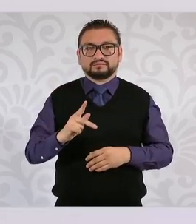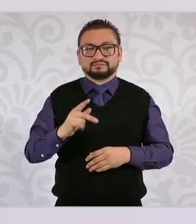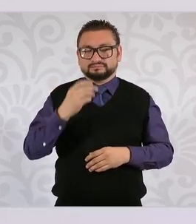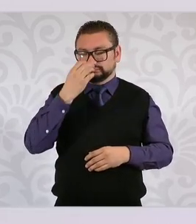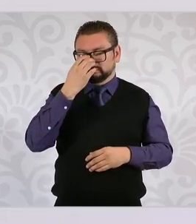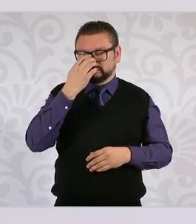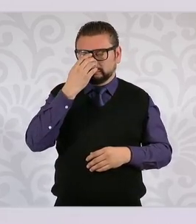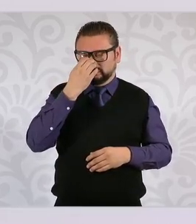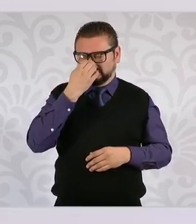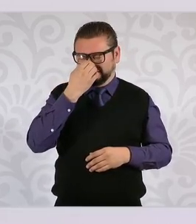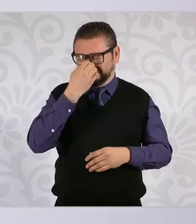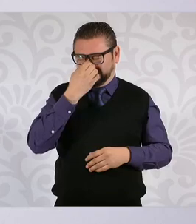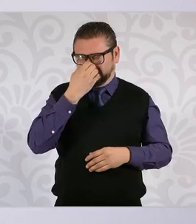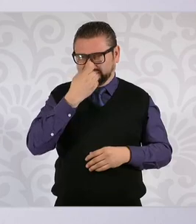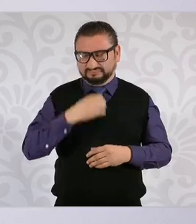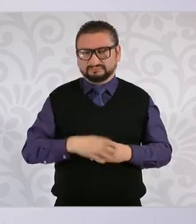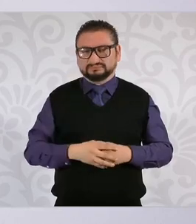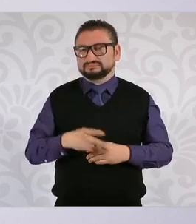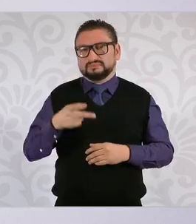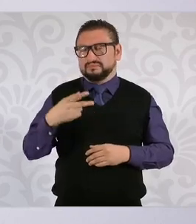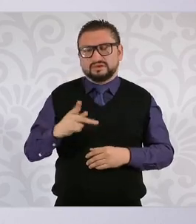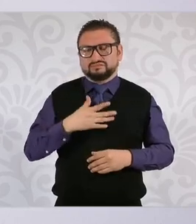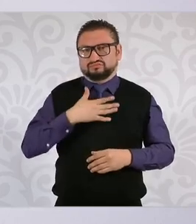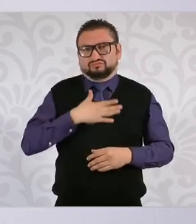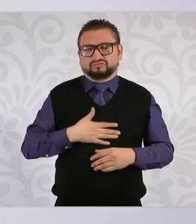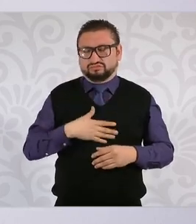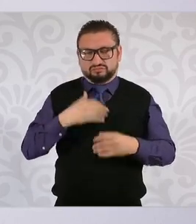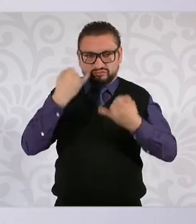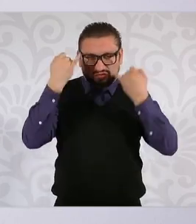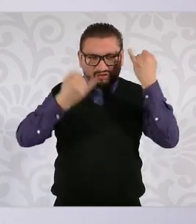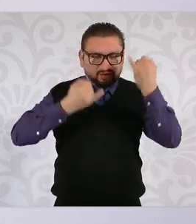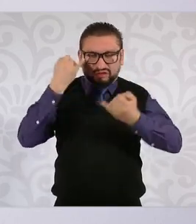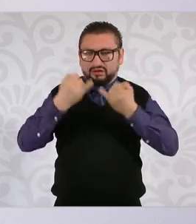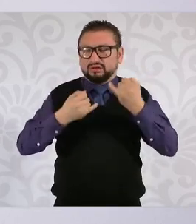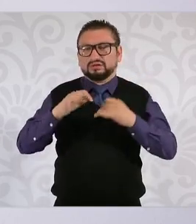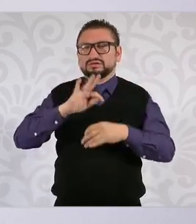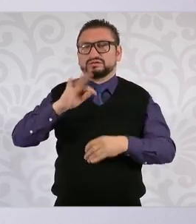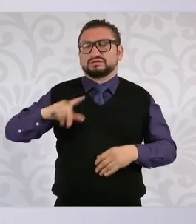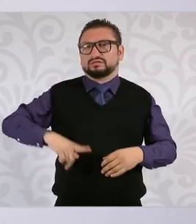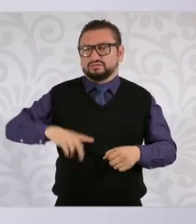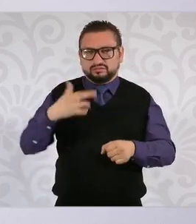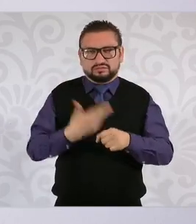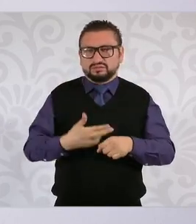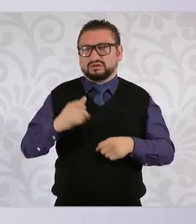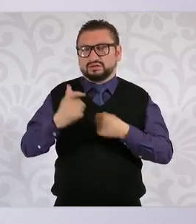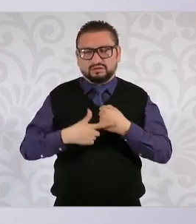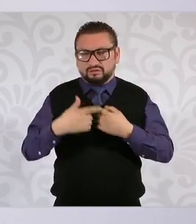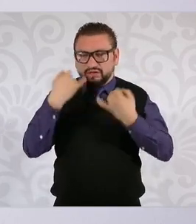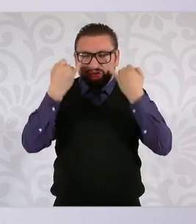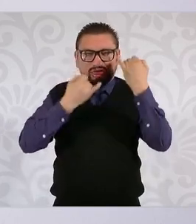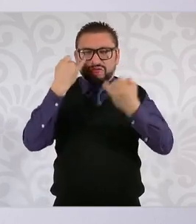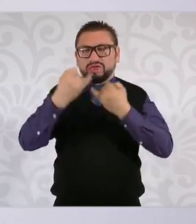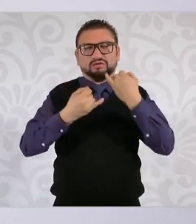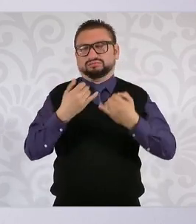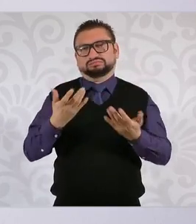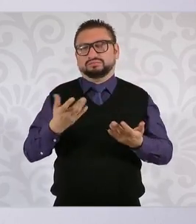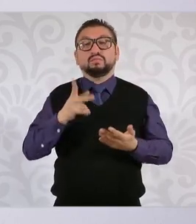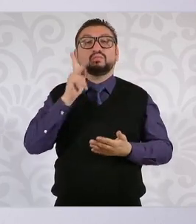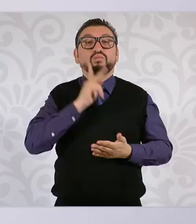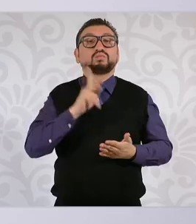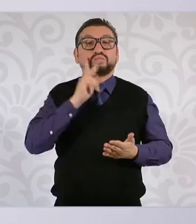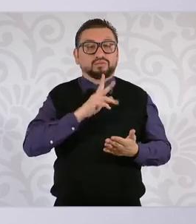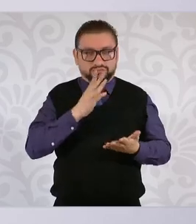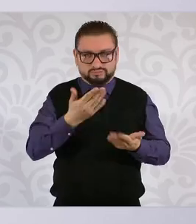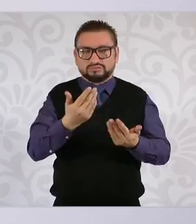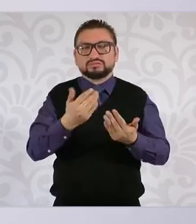es justo que se especule sobre un gobernador o gobernadora. Si hay pruebas, pues que